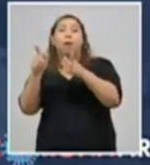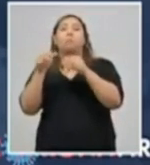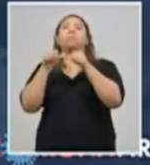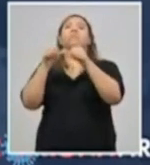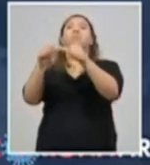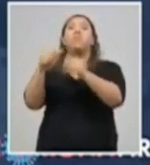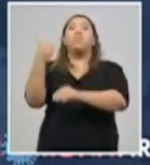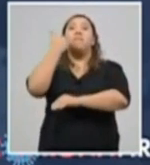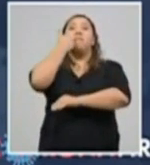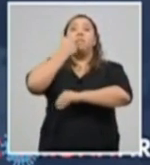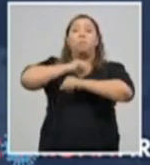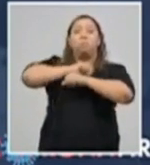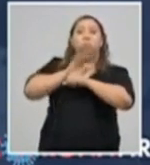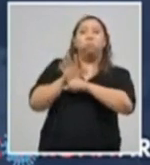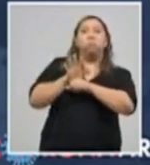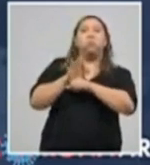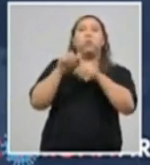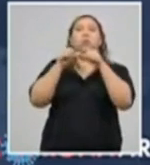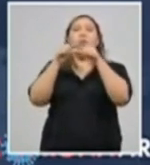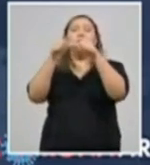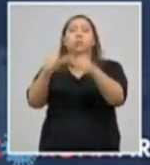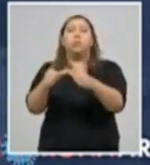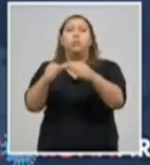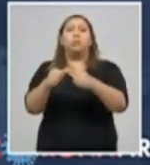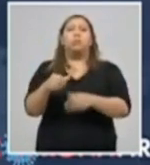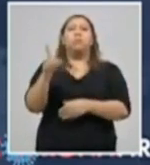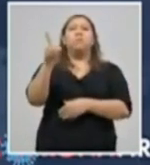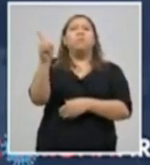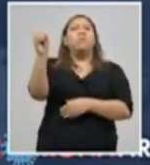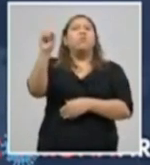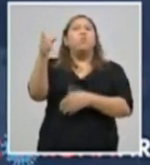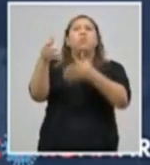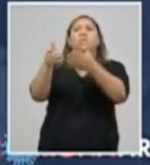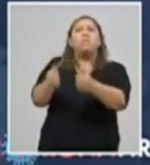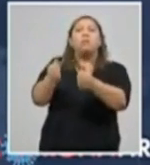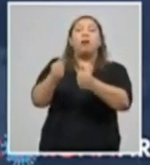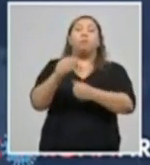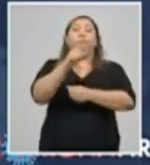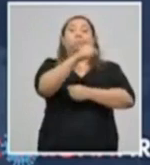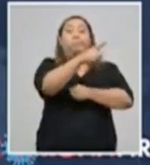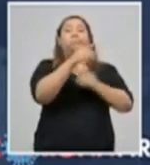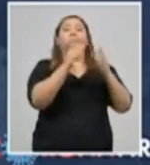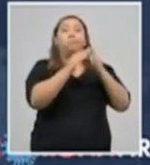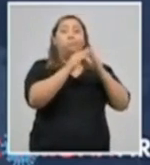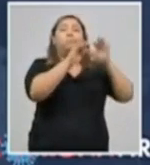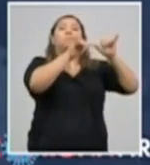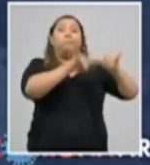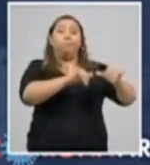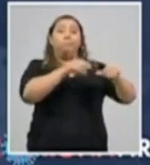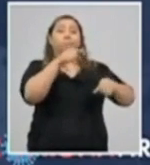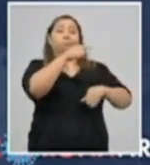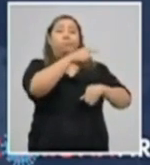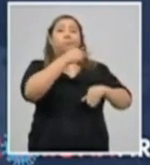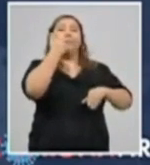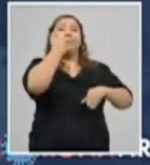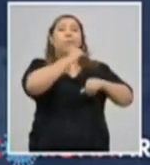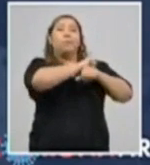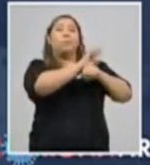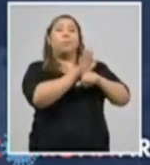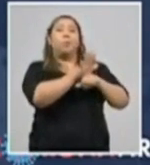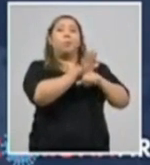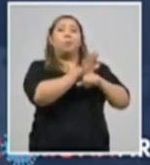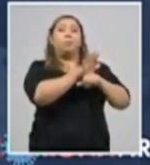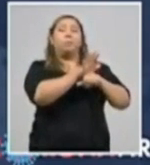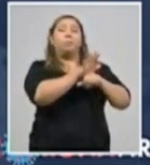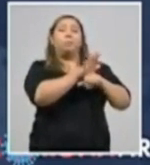todavía. Por lo tanto, esta persona que puede estar con un tratamiento en su casa, siempre tiene que mantener usted la distancia.